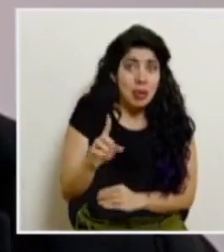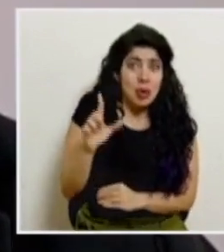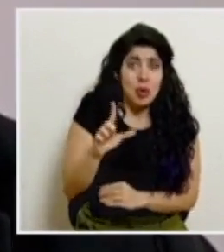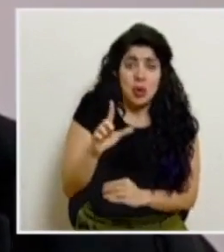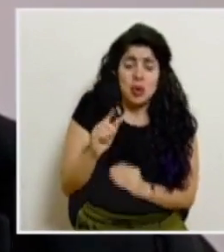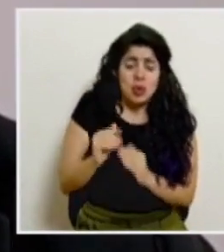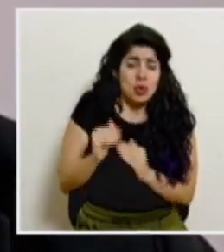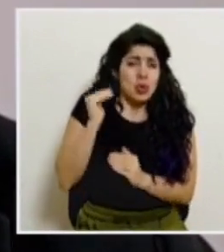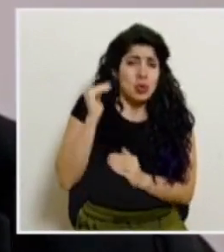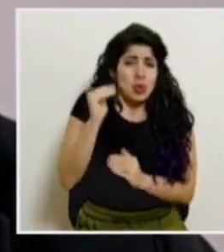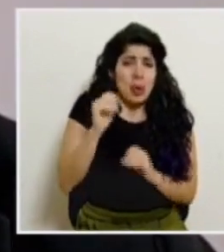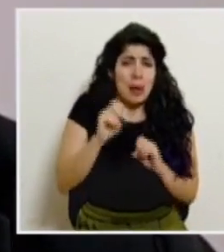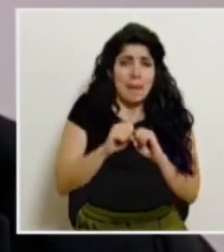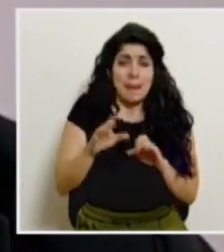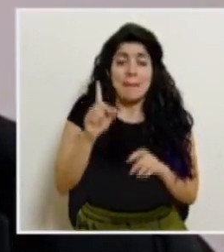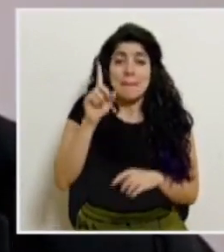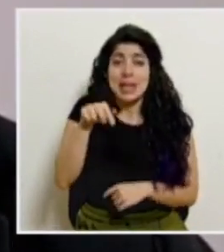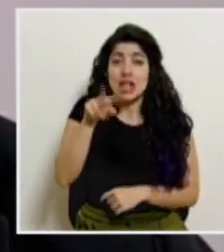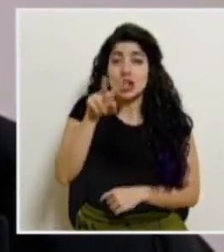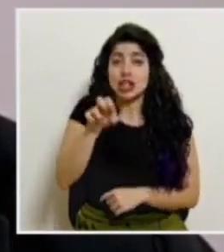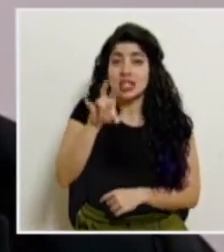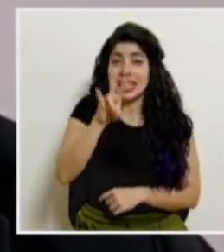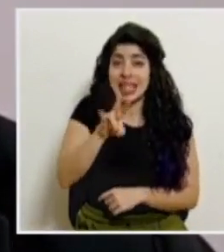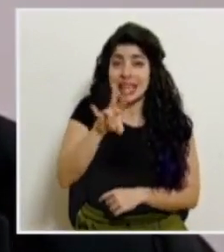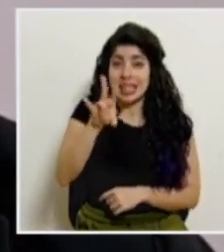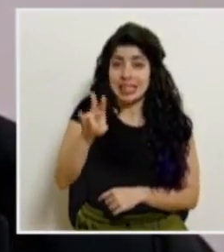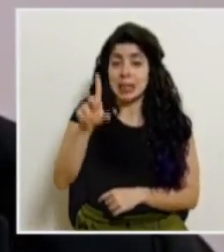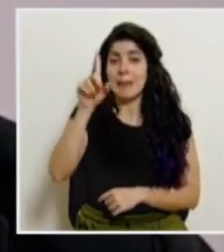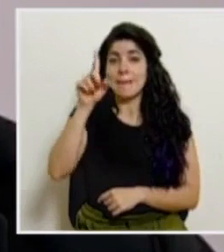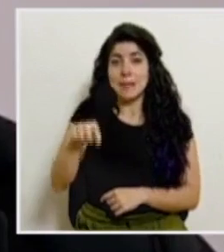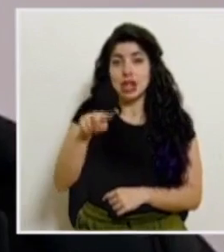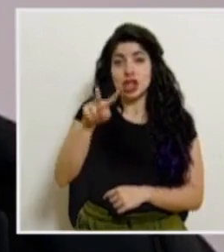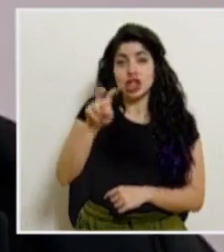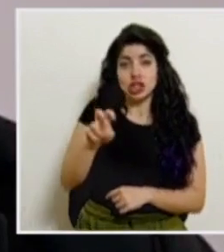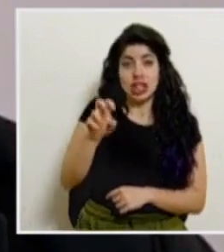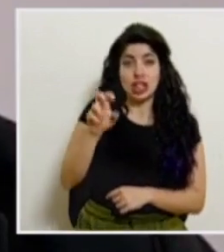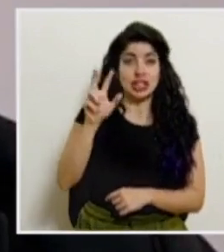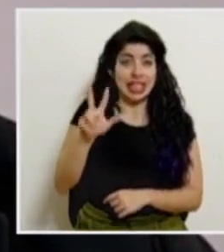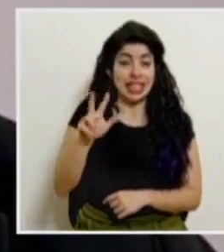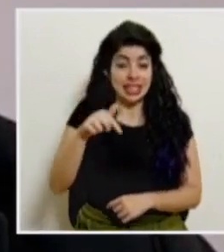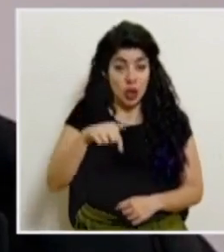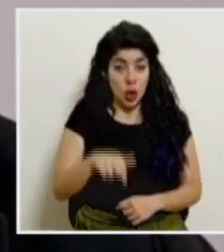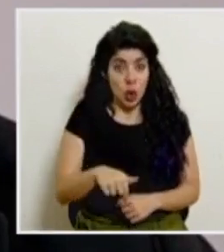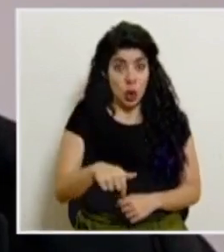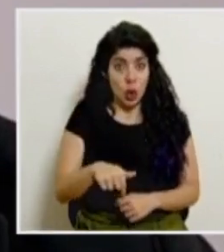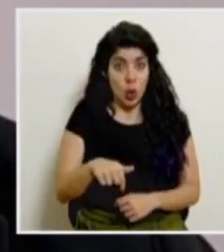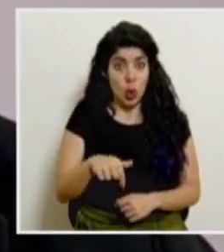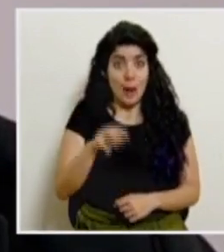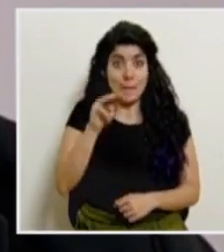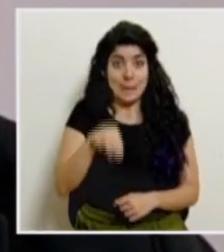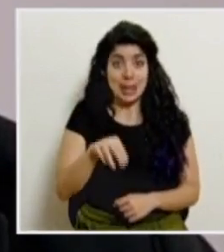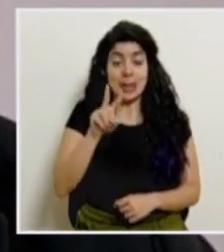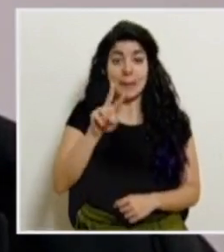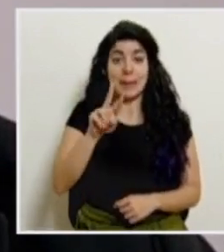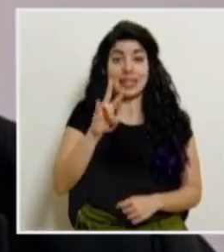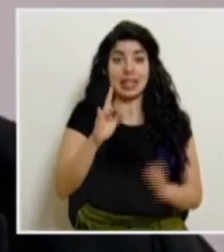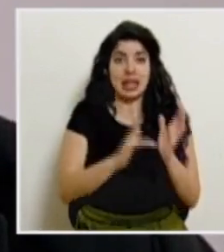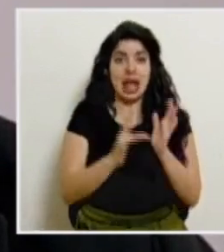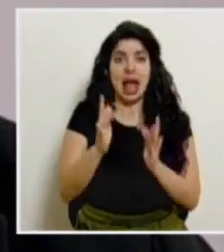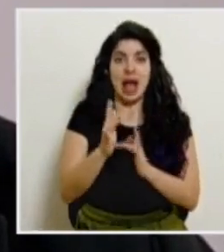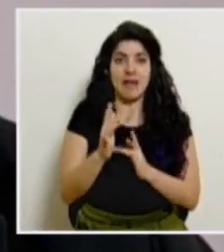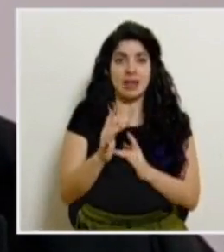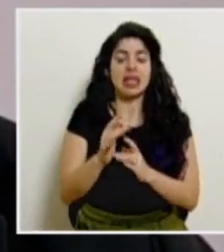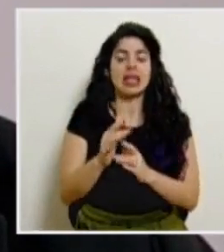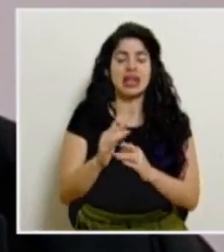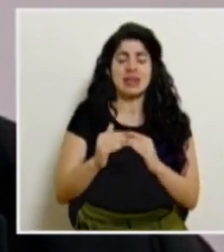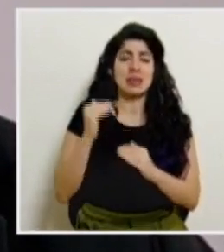un lunes en la pandemia de 1277 y 1203 y hoy martes 27 de abril alcanzamos